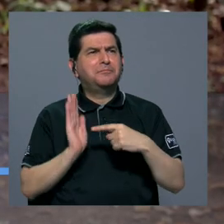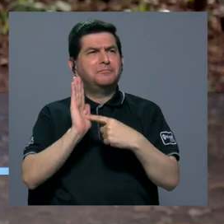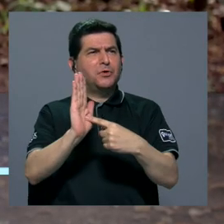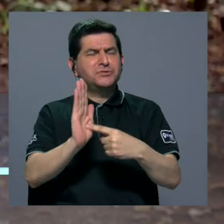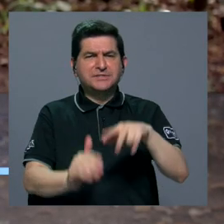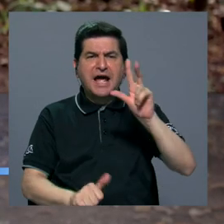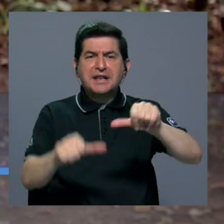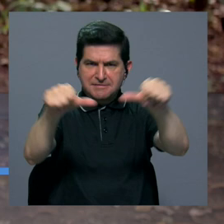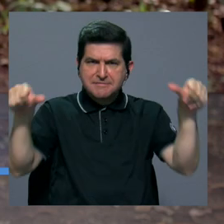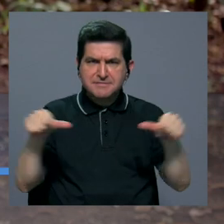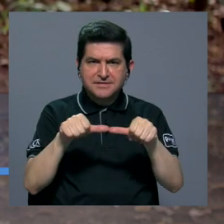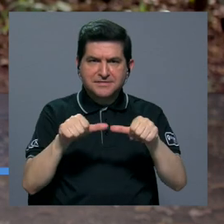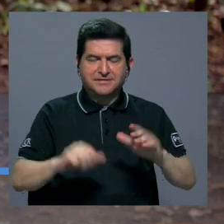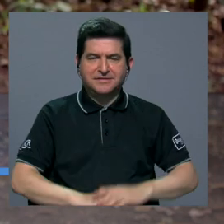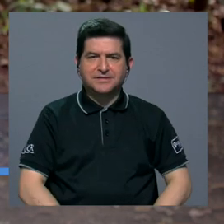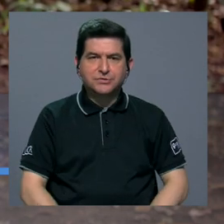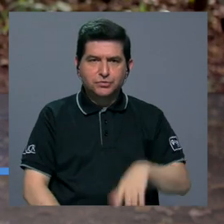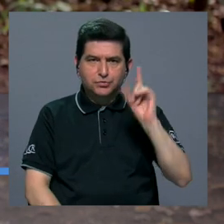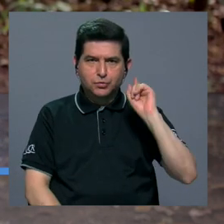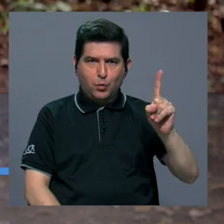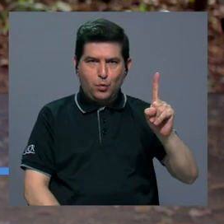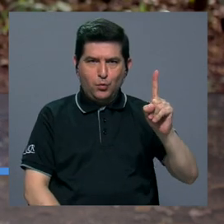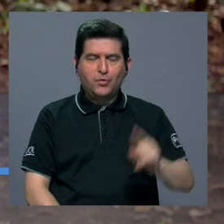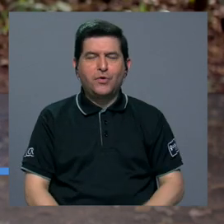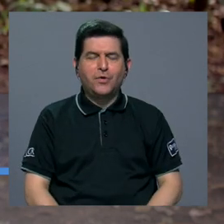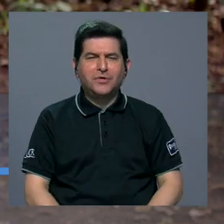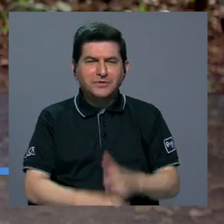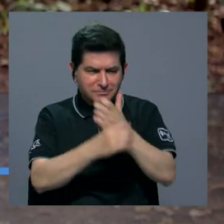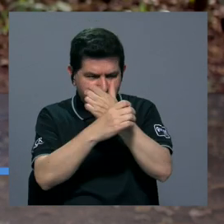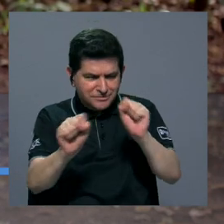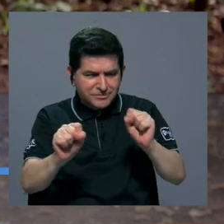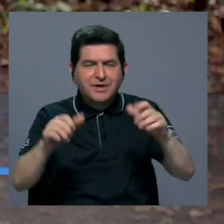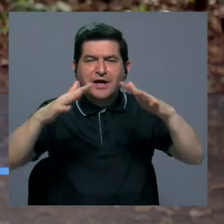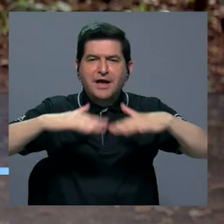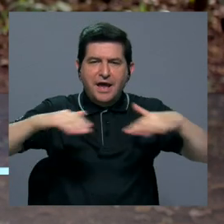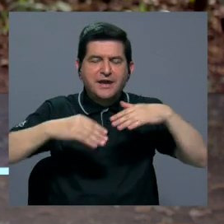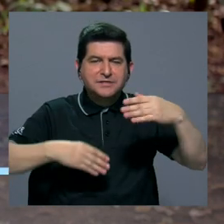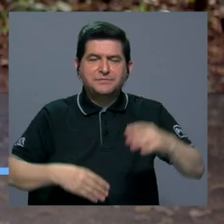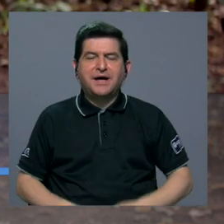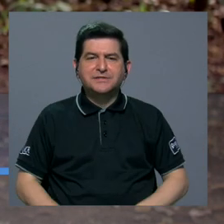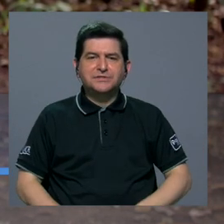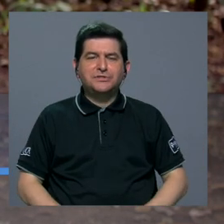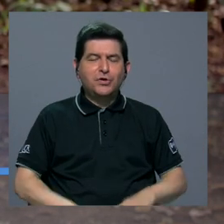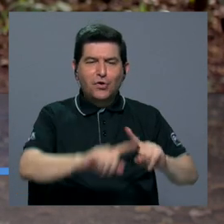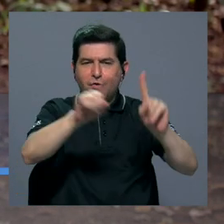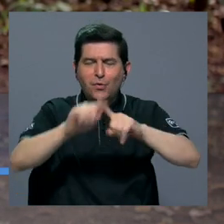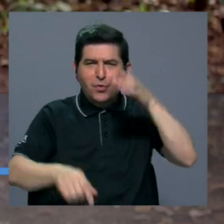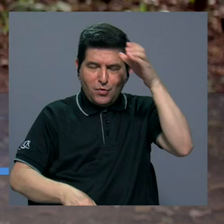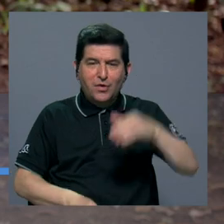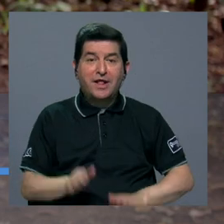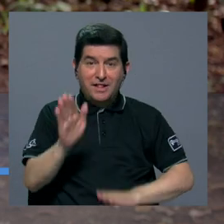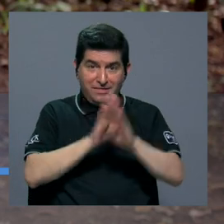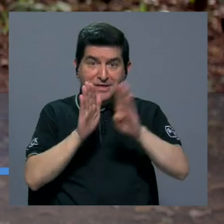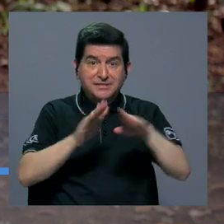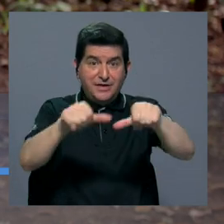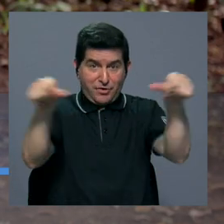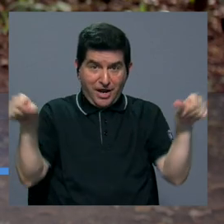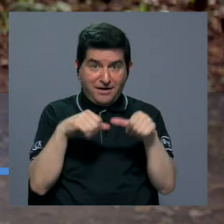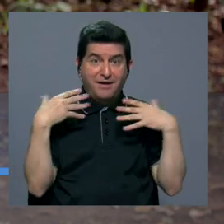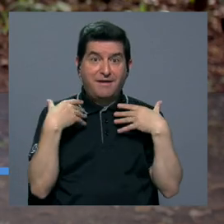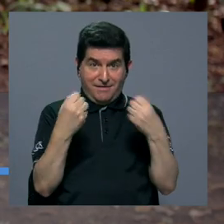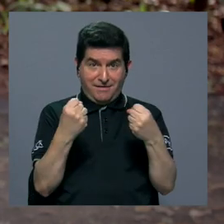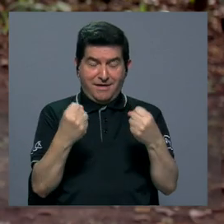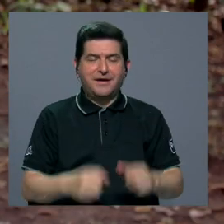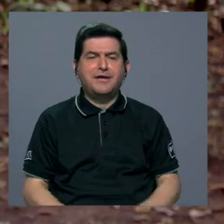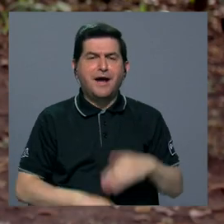destacarlos en tres áreas fundamentales. Uno es el rescate del espacio intercultural que desarrollamos en el área de la